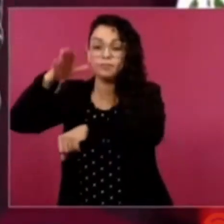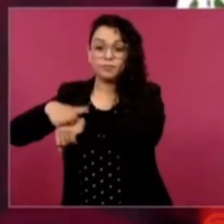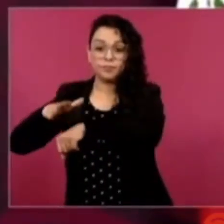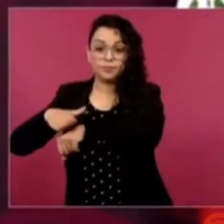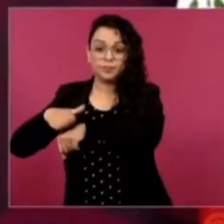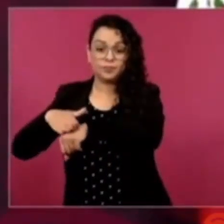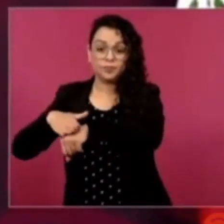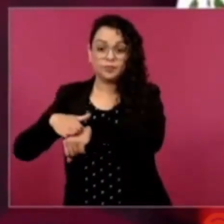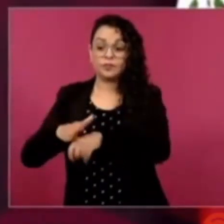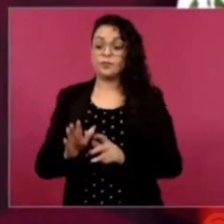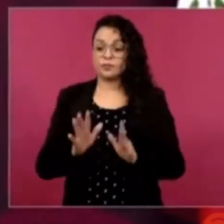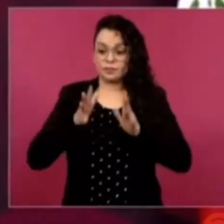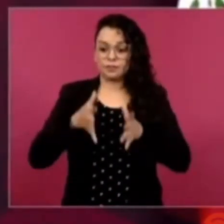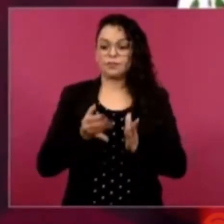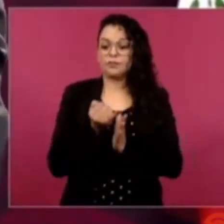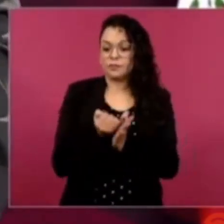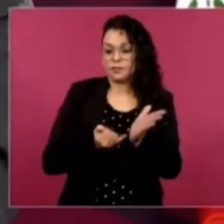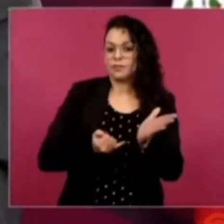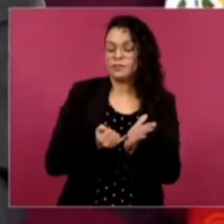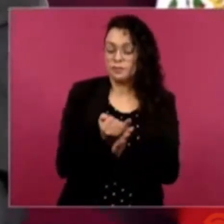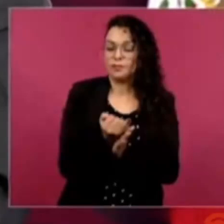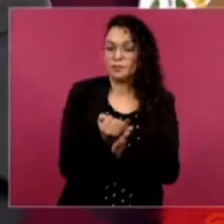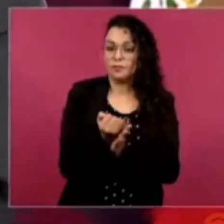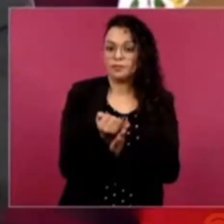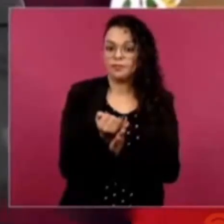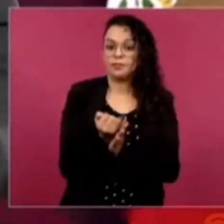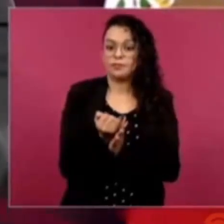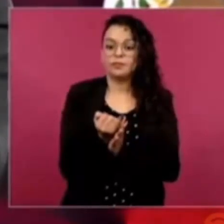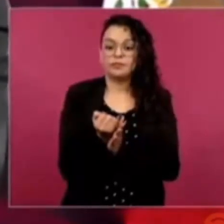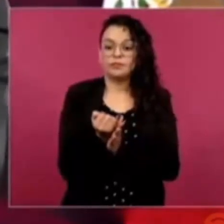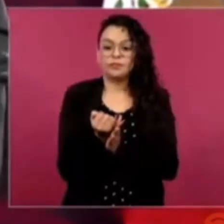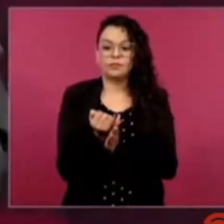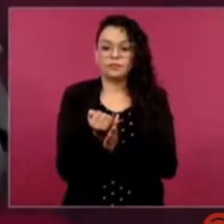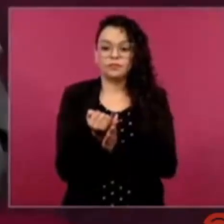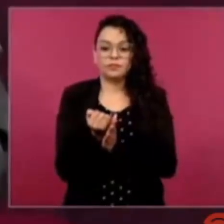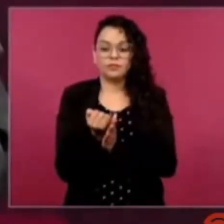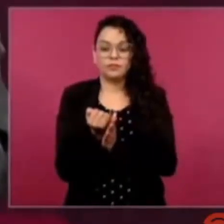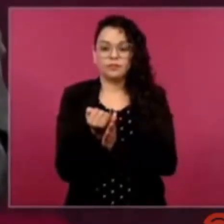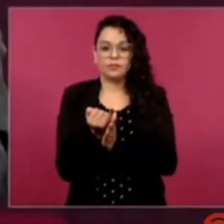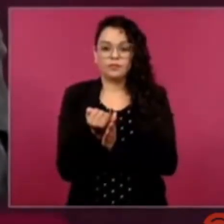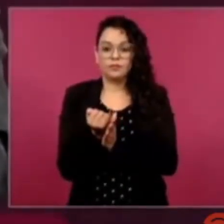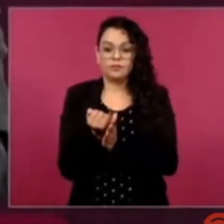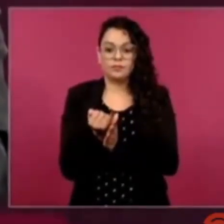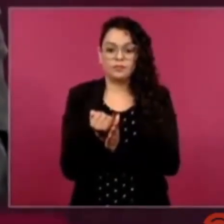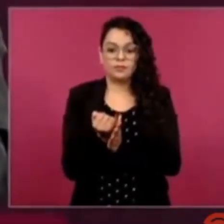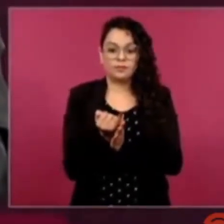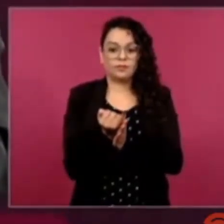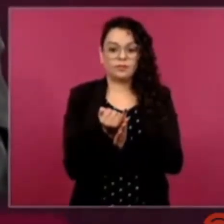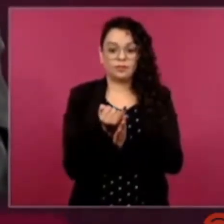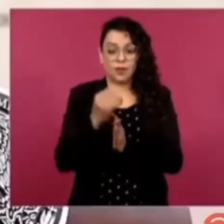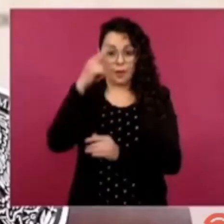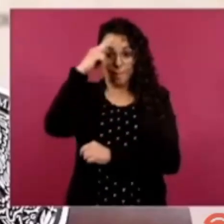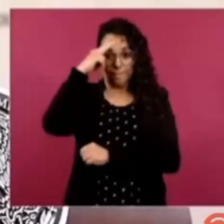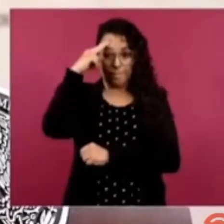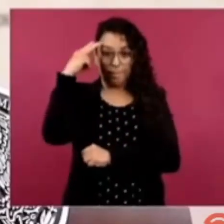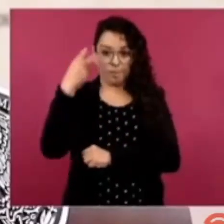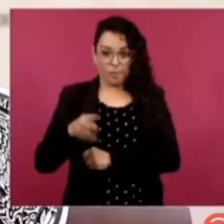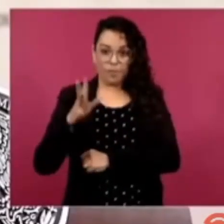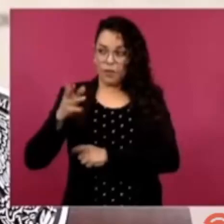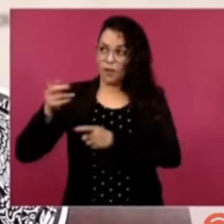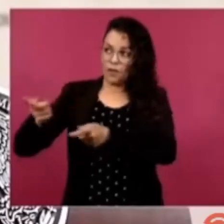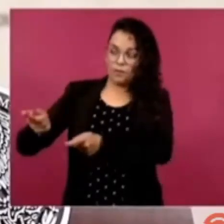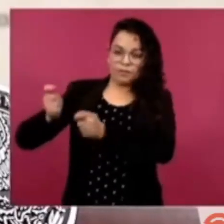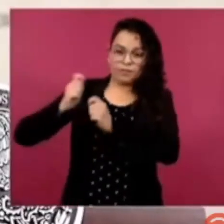decidido ya entregar a México la categoría 1